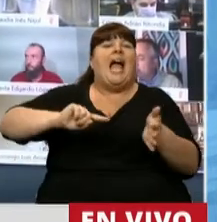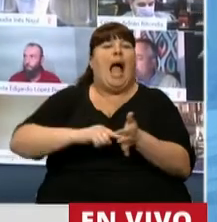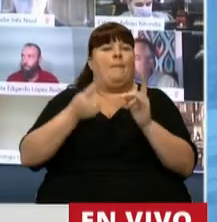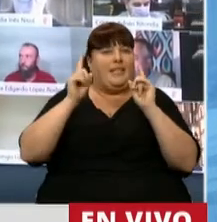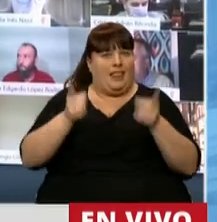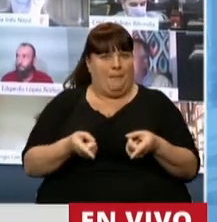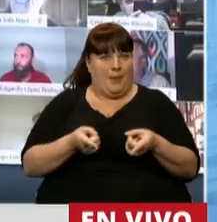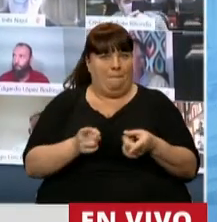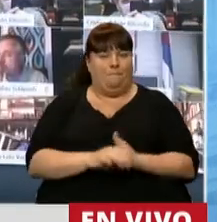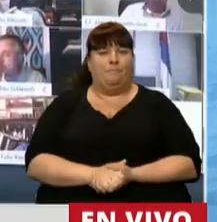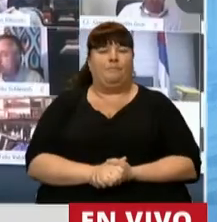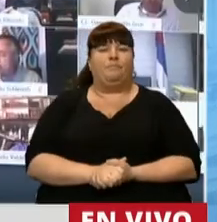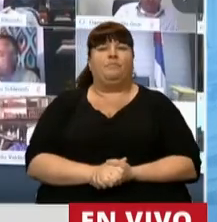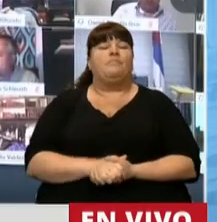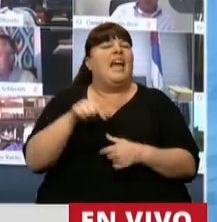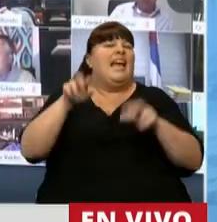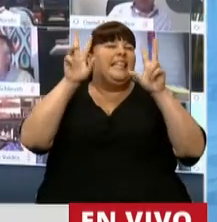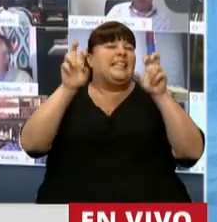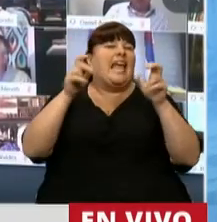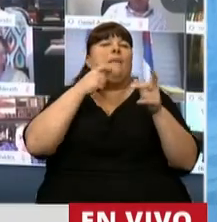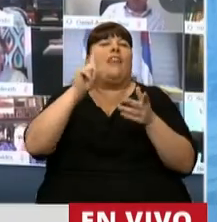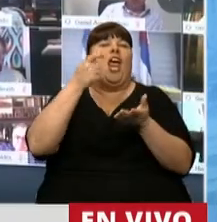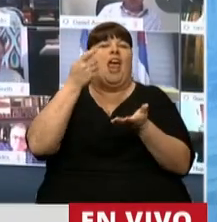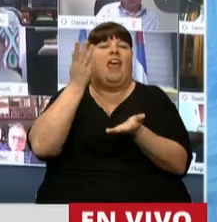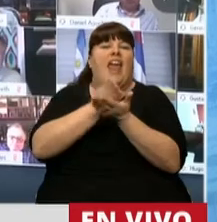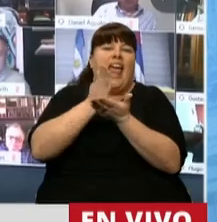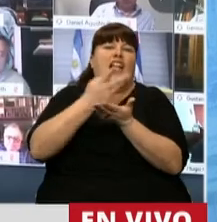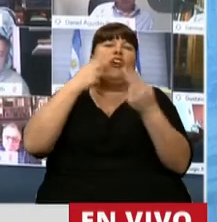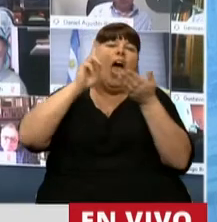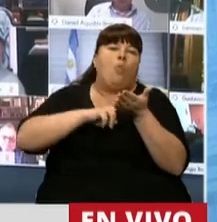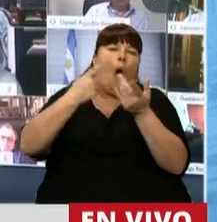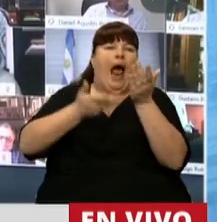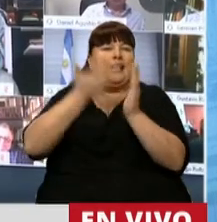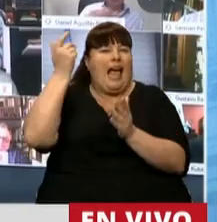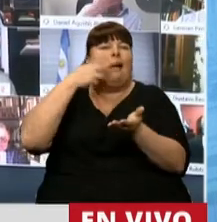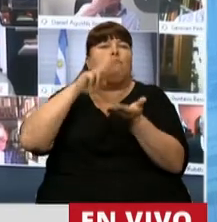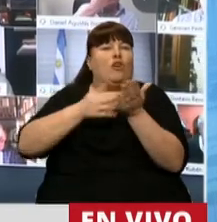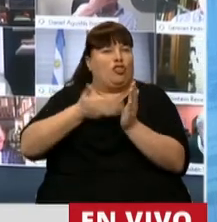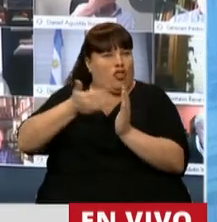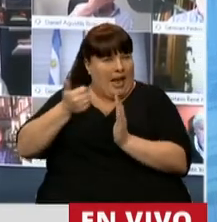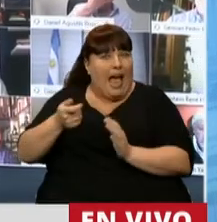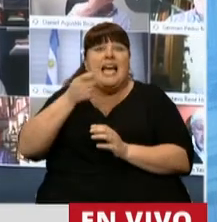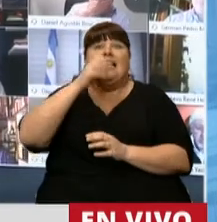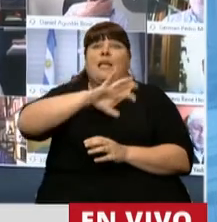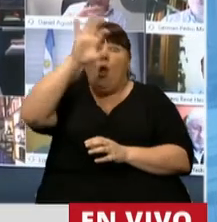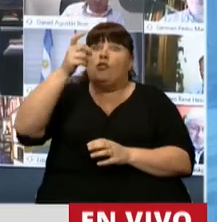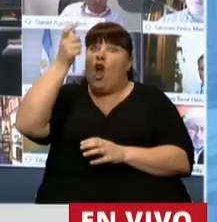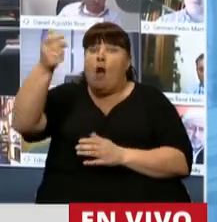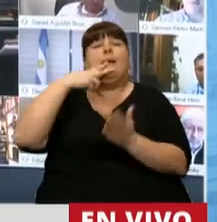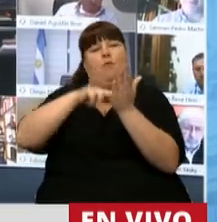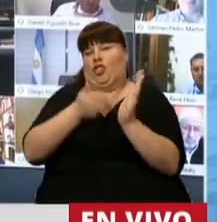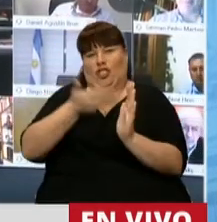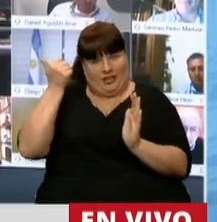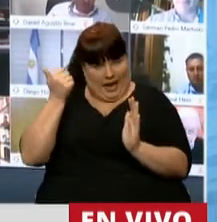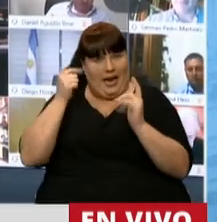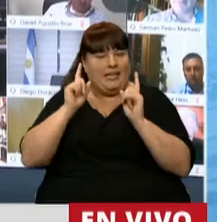autónoma de Buenos Aires. O sea, es el tema de la eximisión de los derechos aduaneros y de los impuestos, si es que las provincias lo hacen, entonces